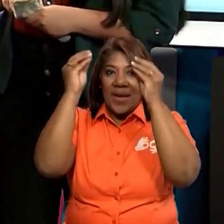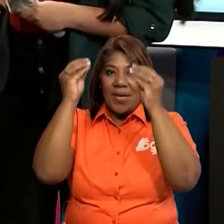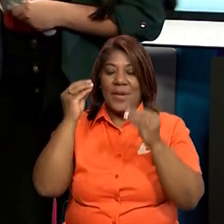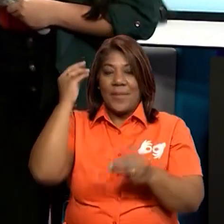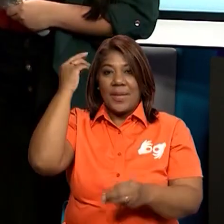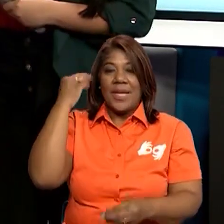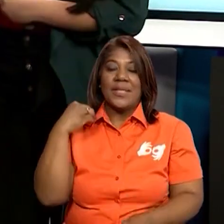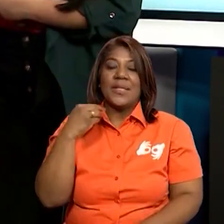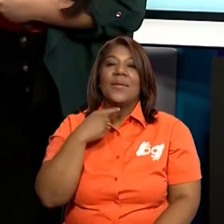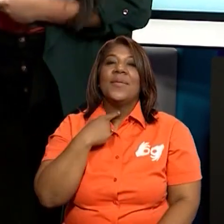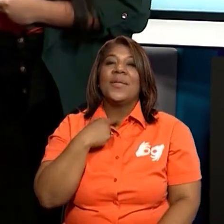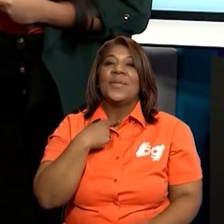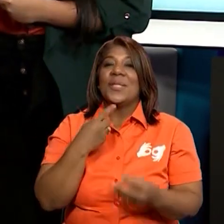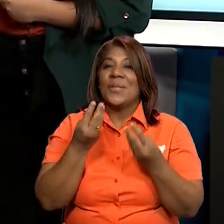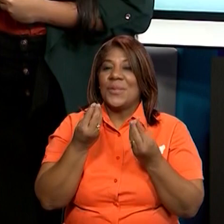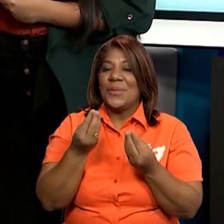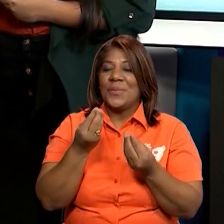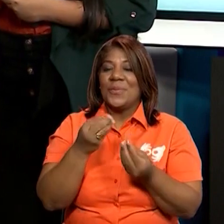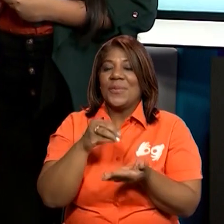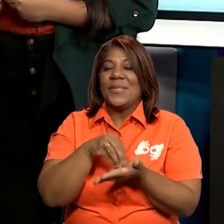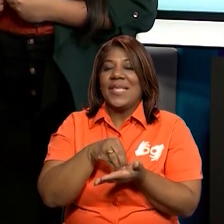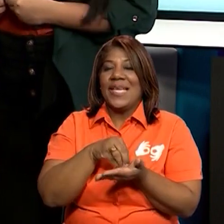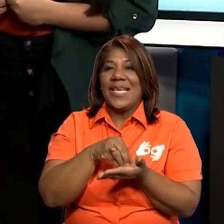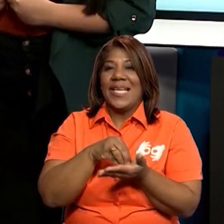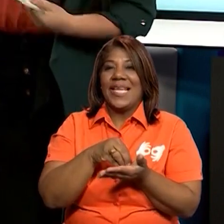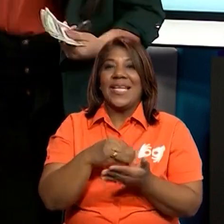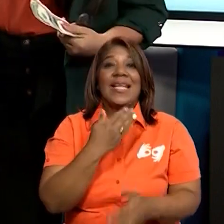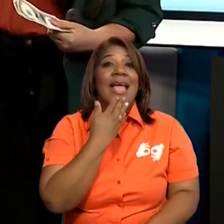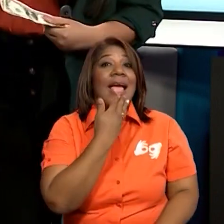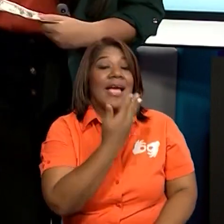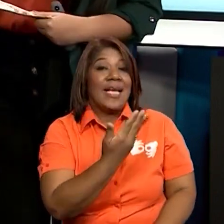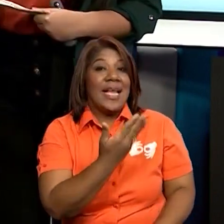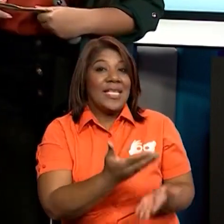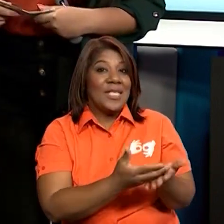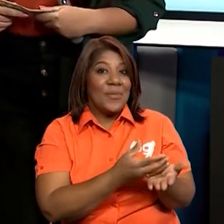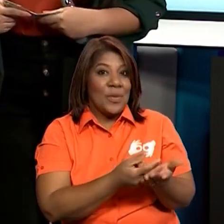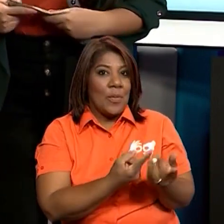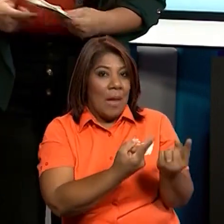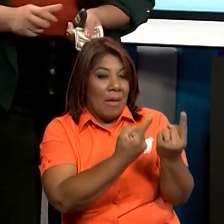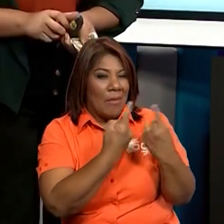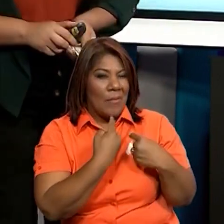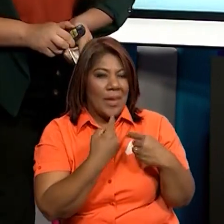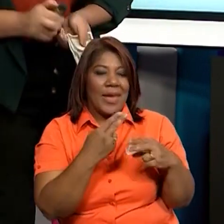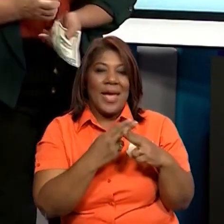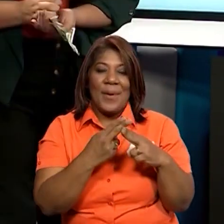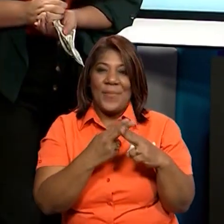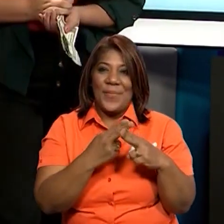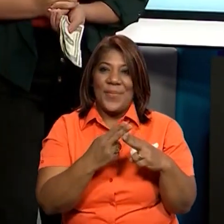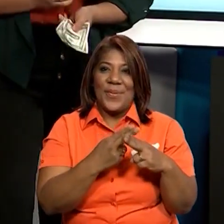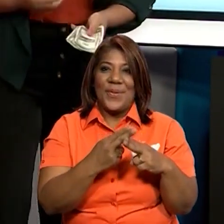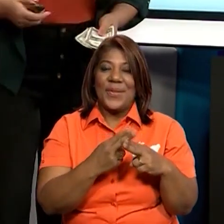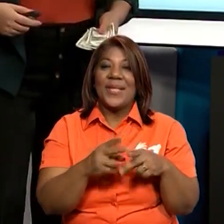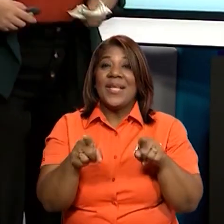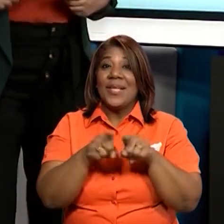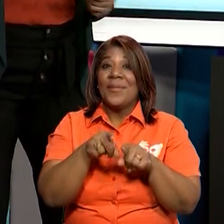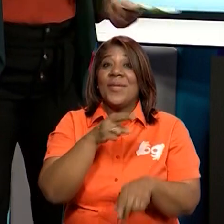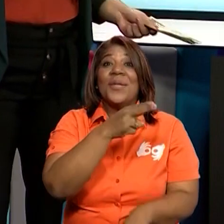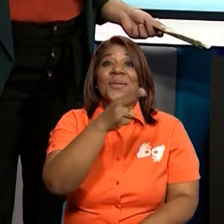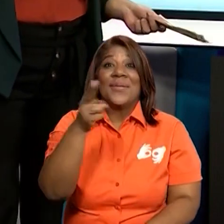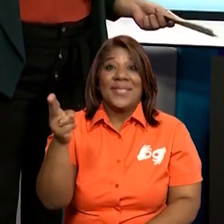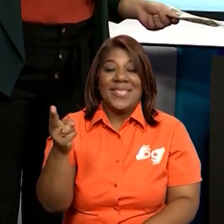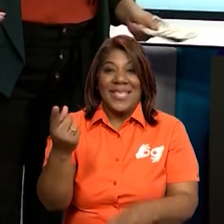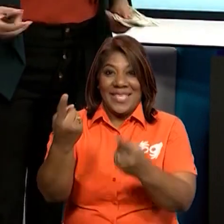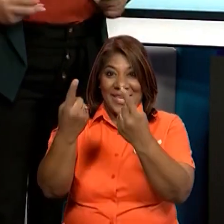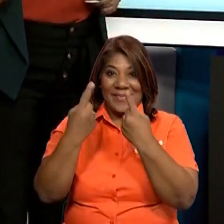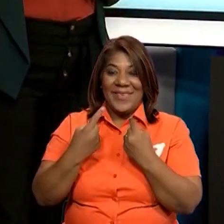con usted en esta tienda. Muy deliciosa. Muchas gracias por su compra. A la esperamos pronto. Igual. También esperamos a los chicos a que puedan pasar